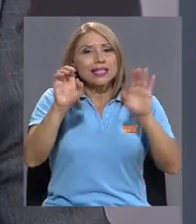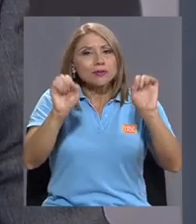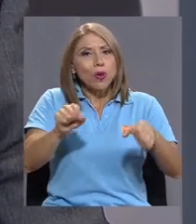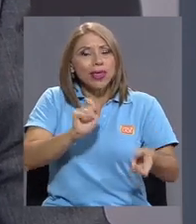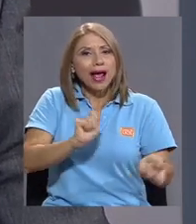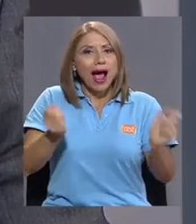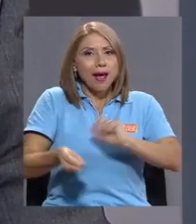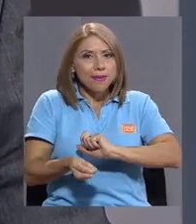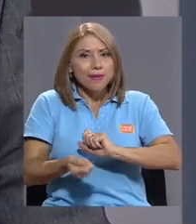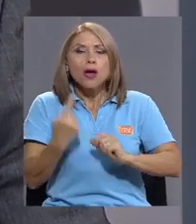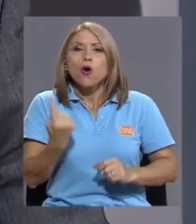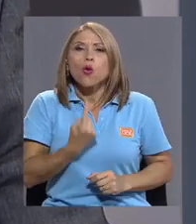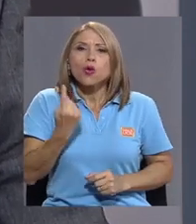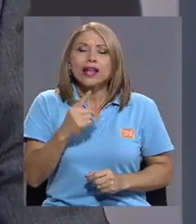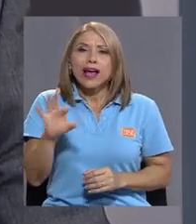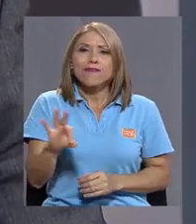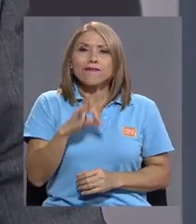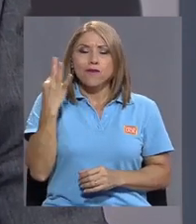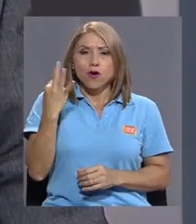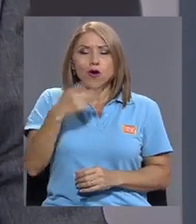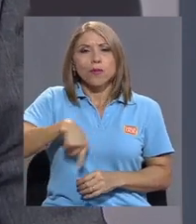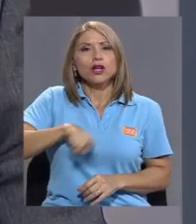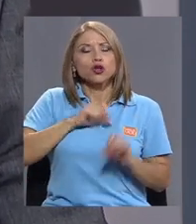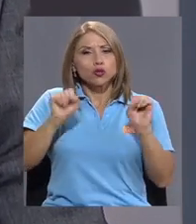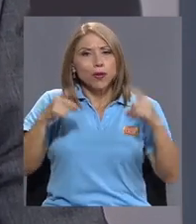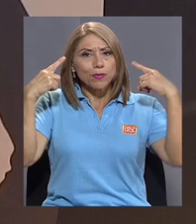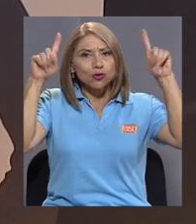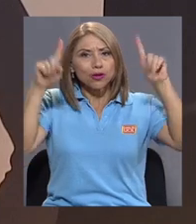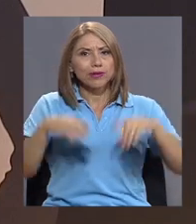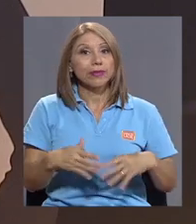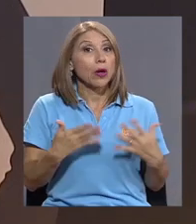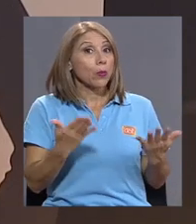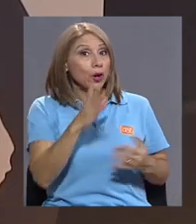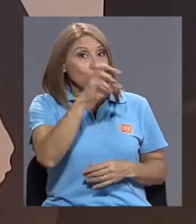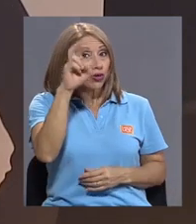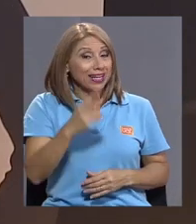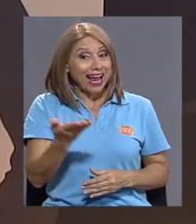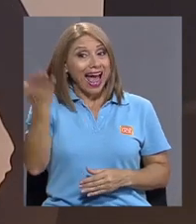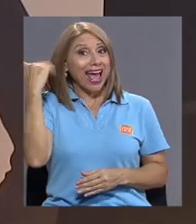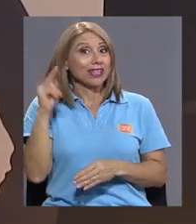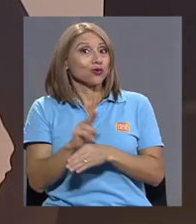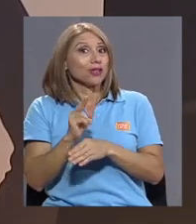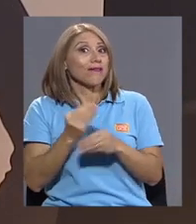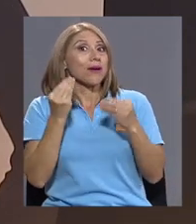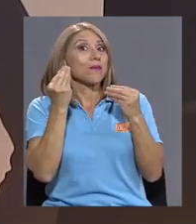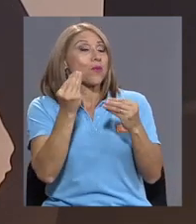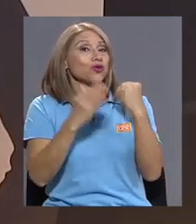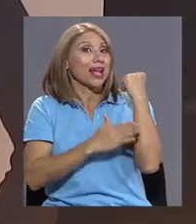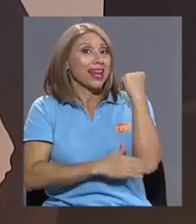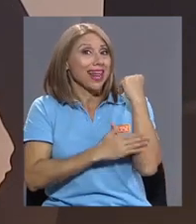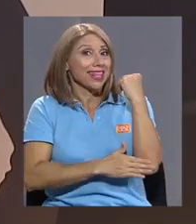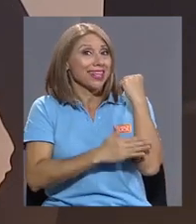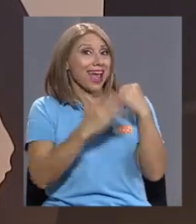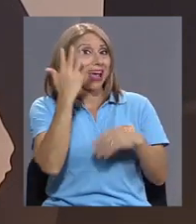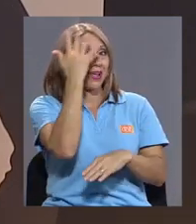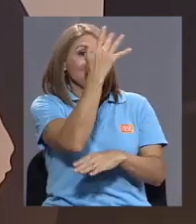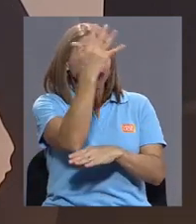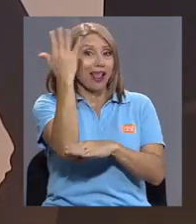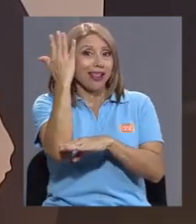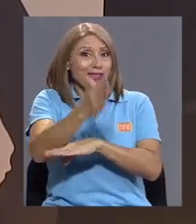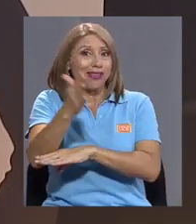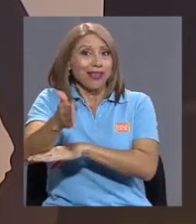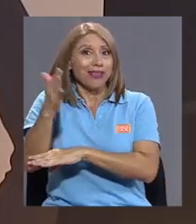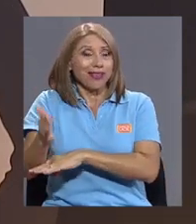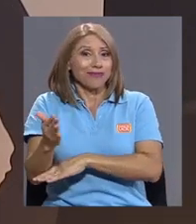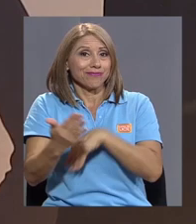que actualmente tenemos. Es la única forma por medio de la cual podemos llegar a eso. Bueno, Costa Rica consumía mucha leña en el pasado, ¿verdad? Y Guatemala